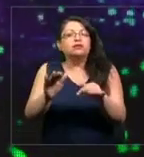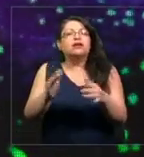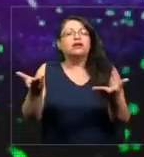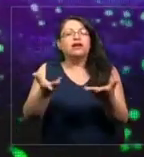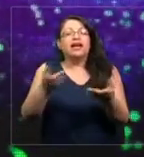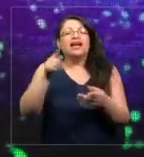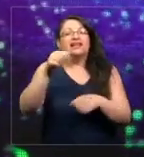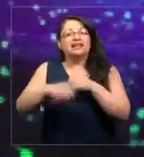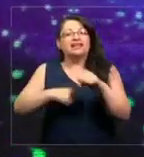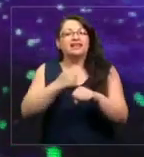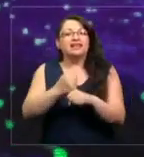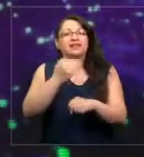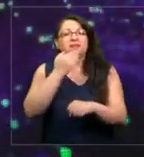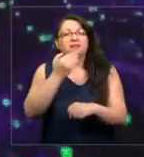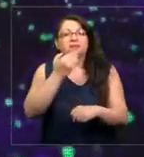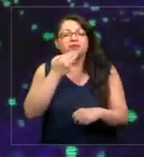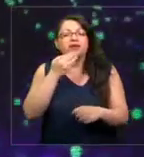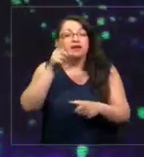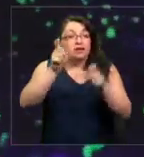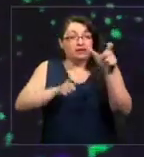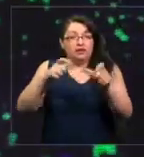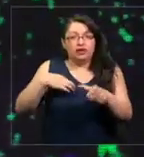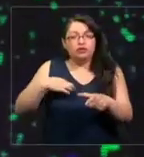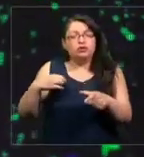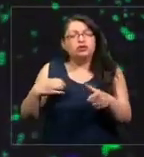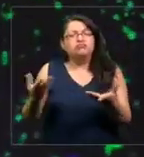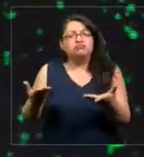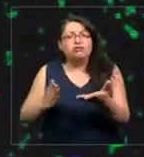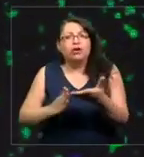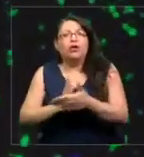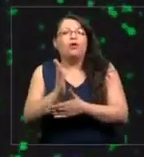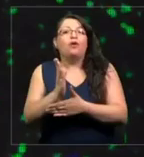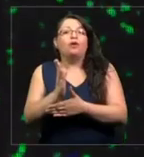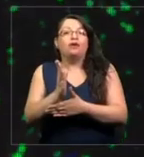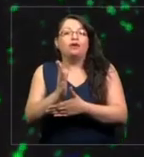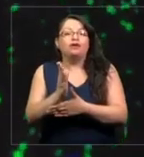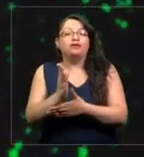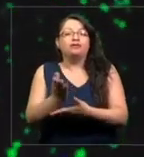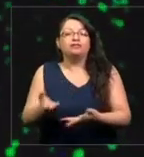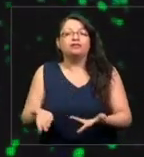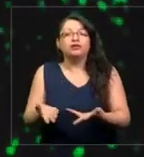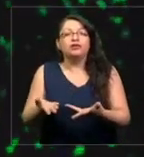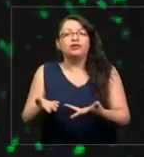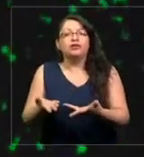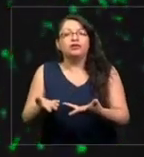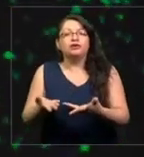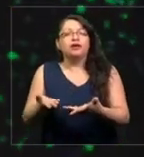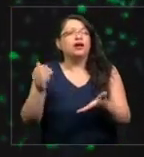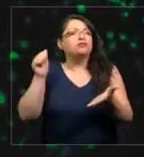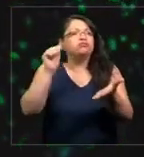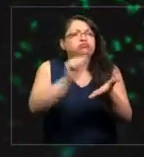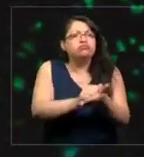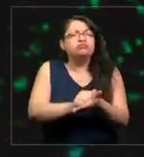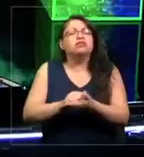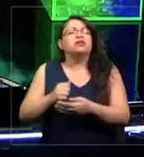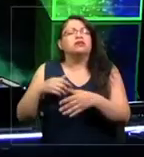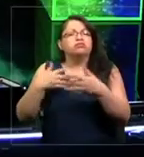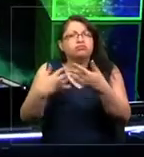fue un año en que la ciudadanía comenzó a manifestarse y a